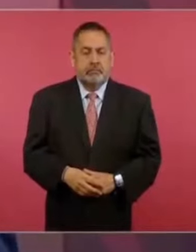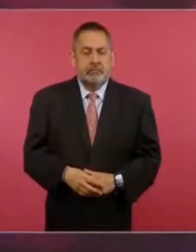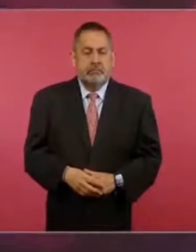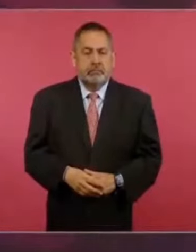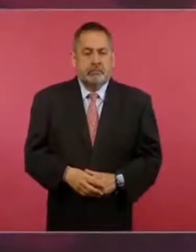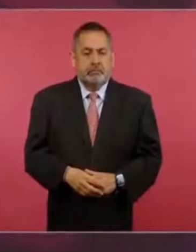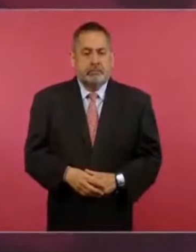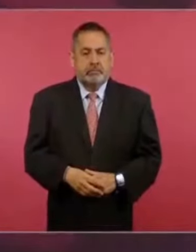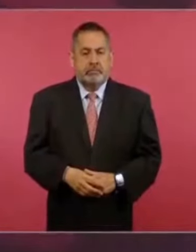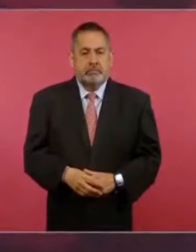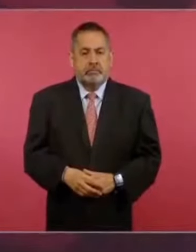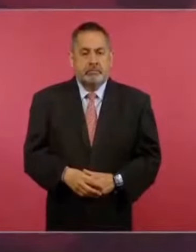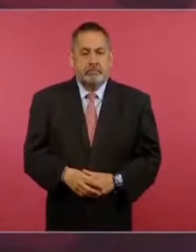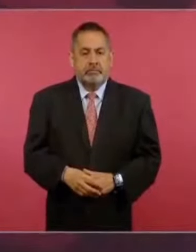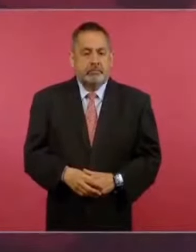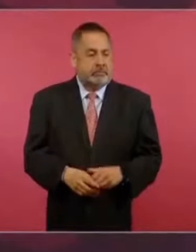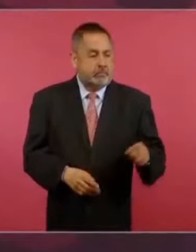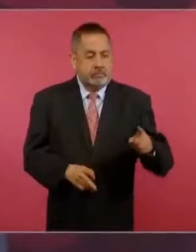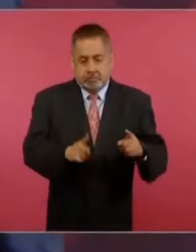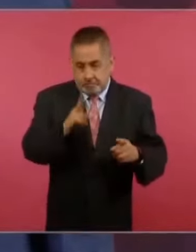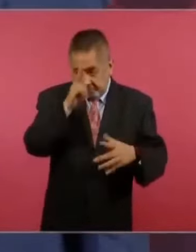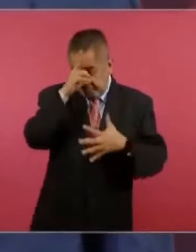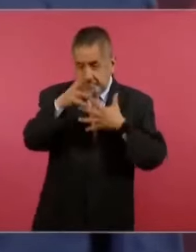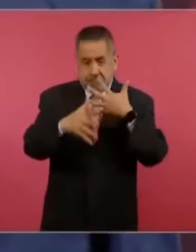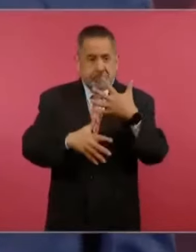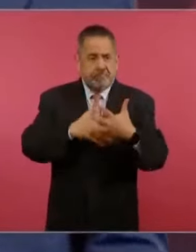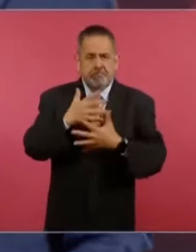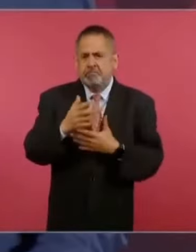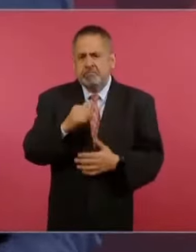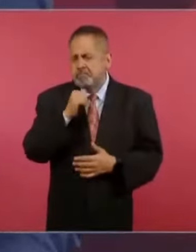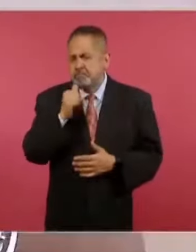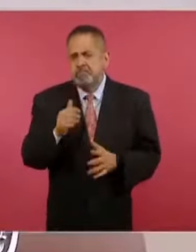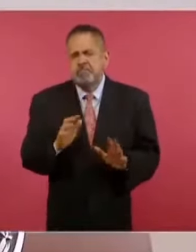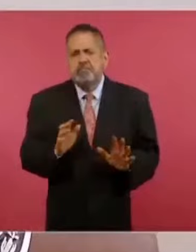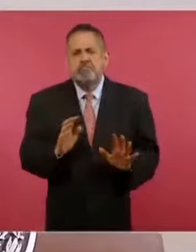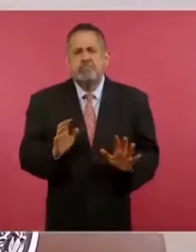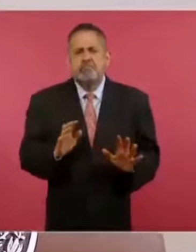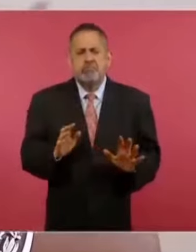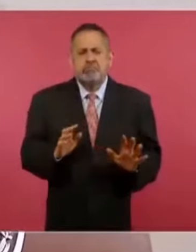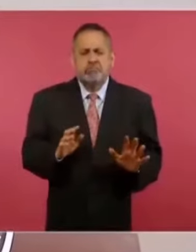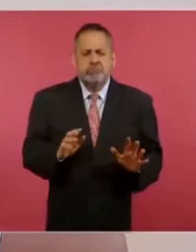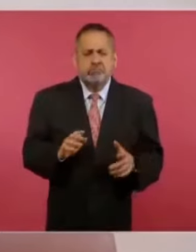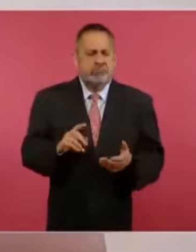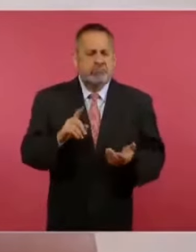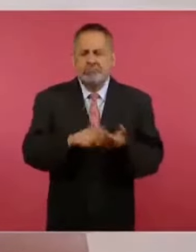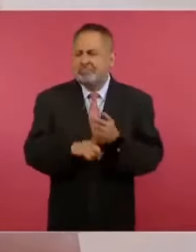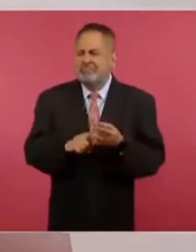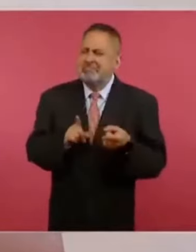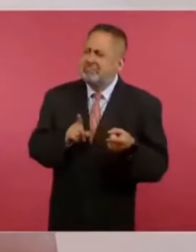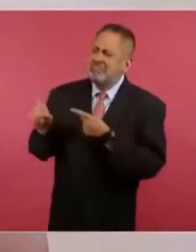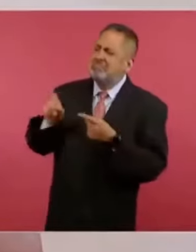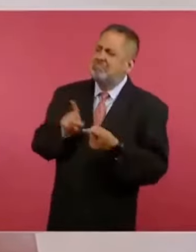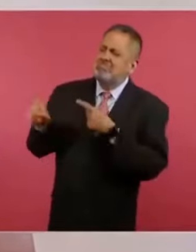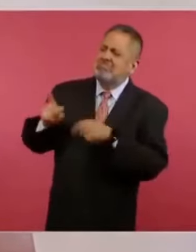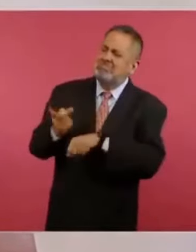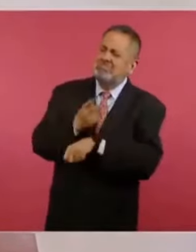violencia, algunos insultos, pero